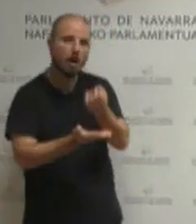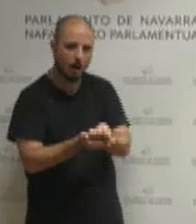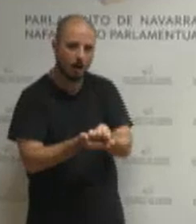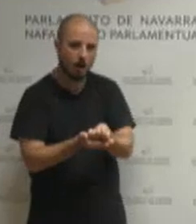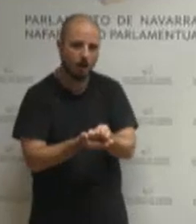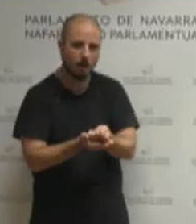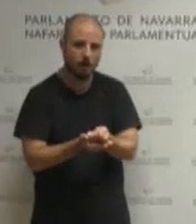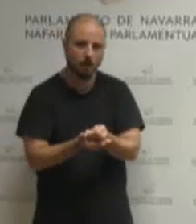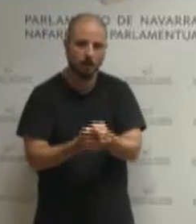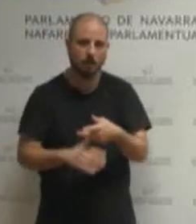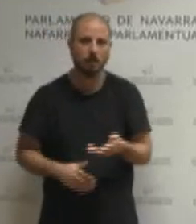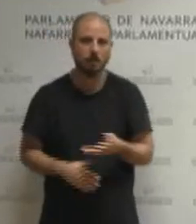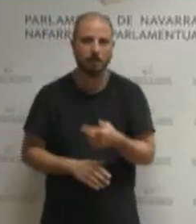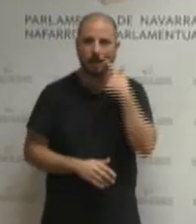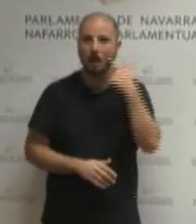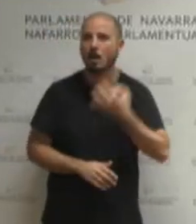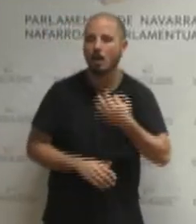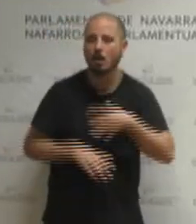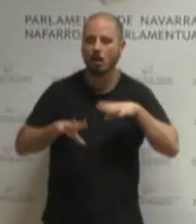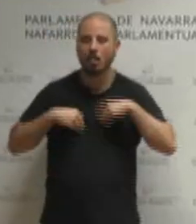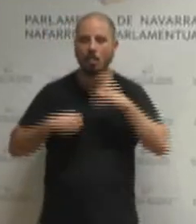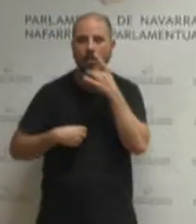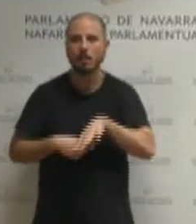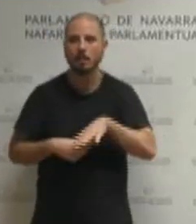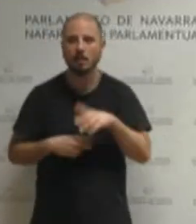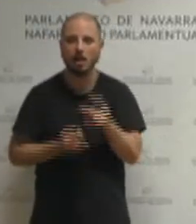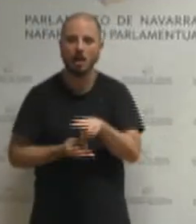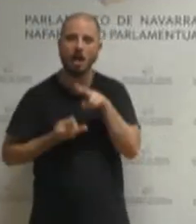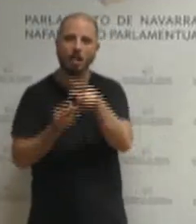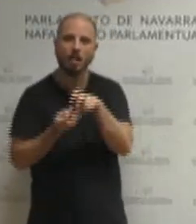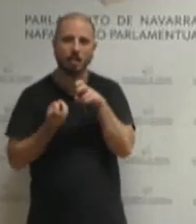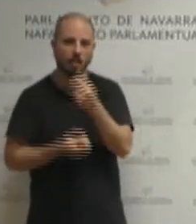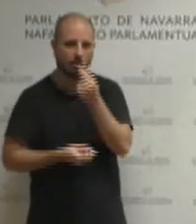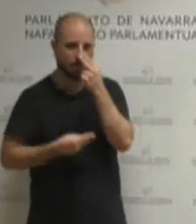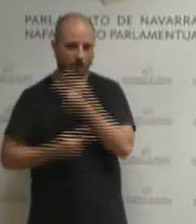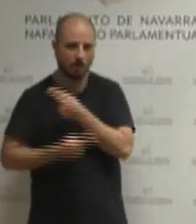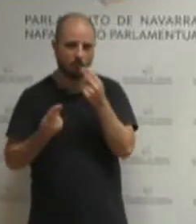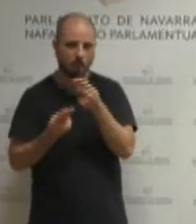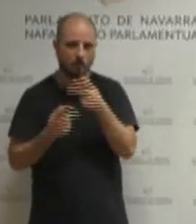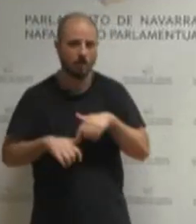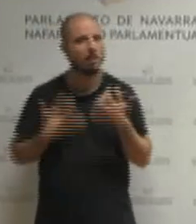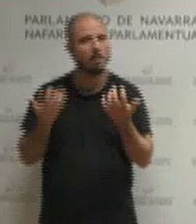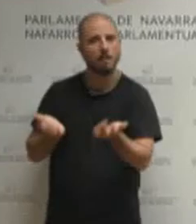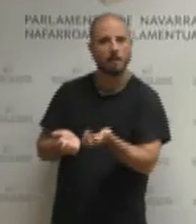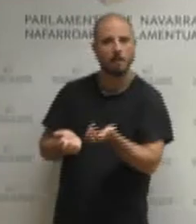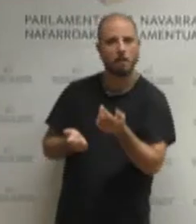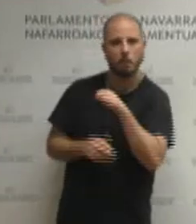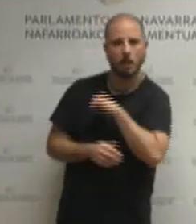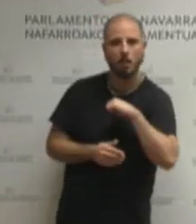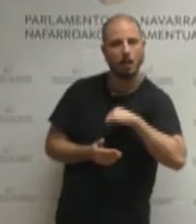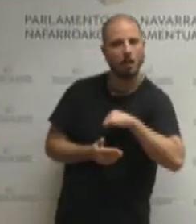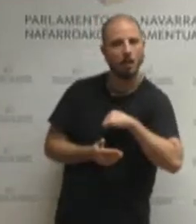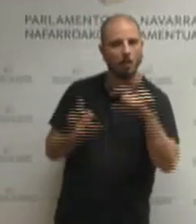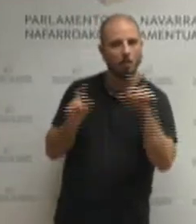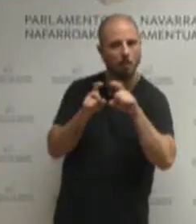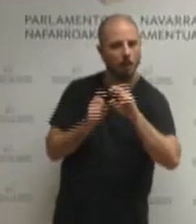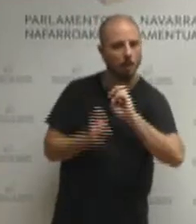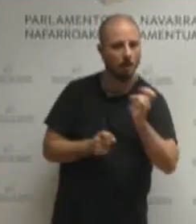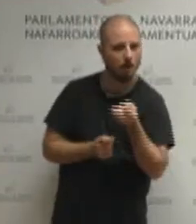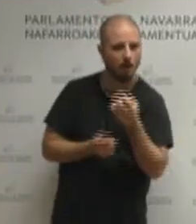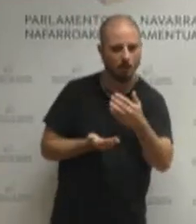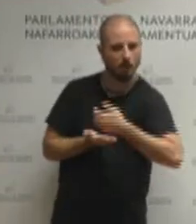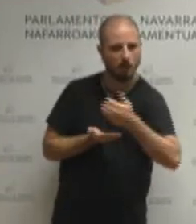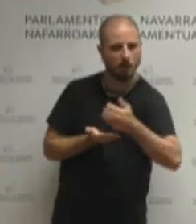y los riesgos los asume la hacienda pública y los beneficios son para la parte privada pues es una manera